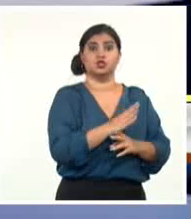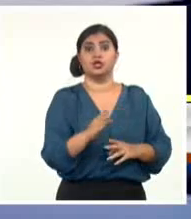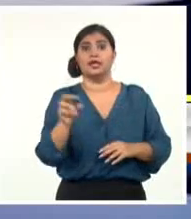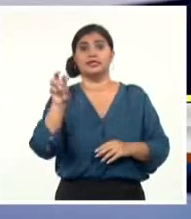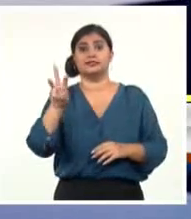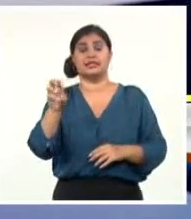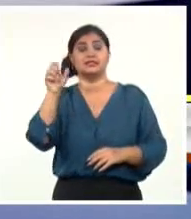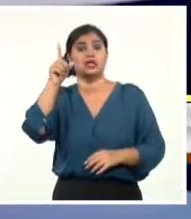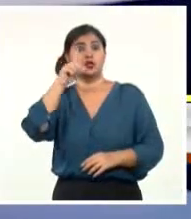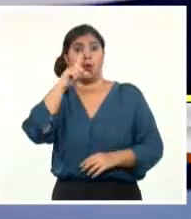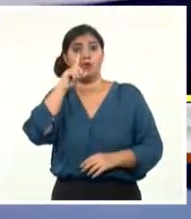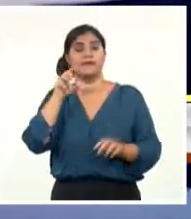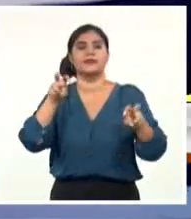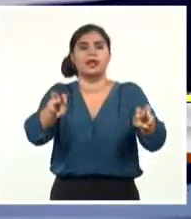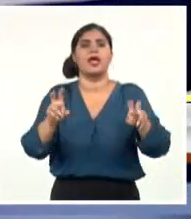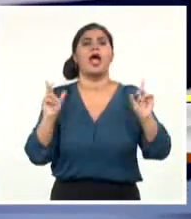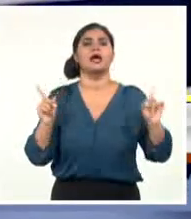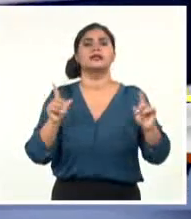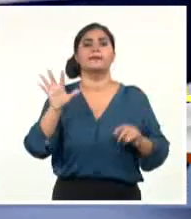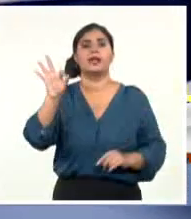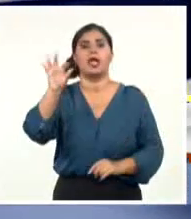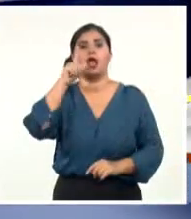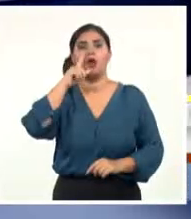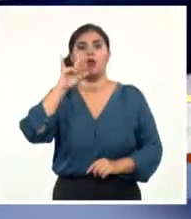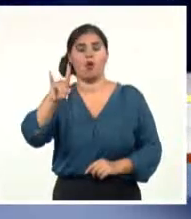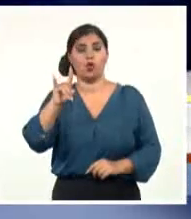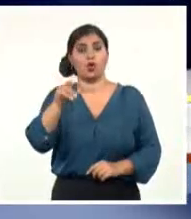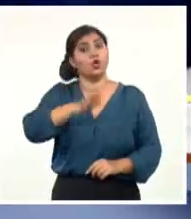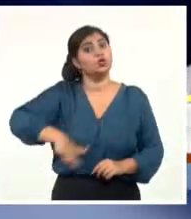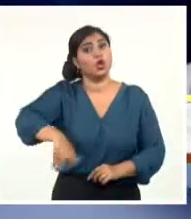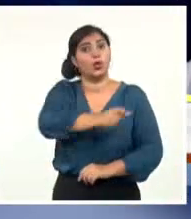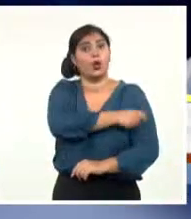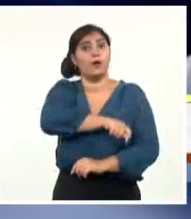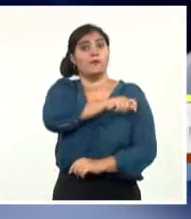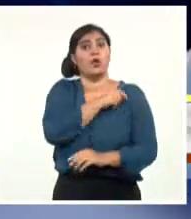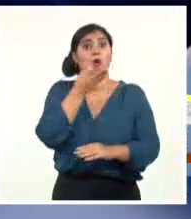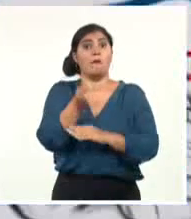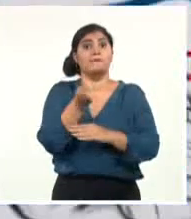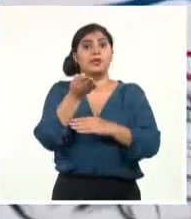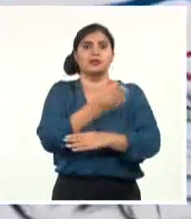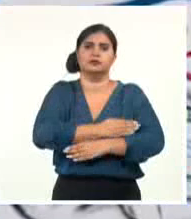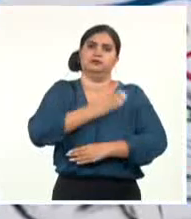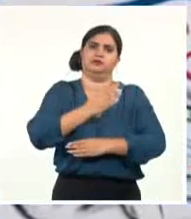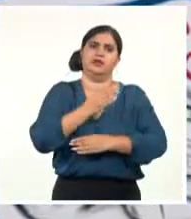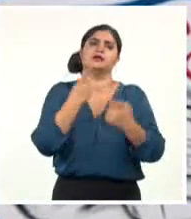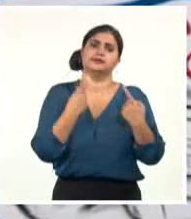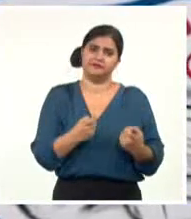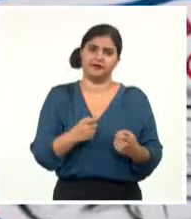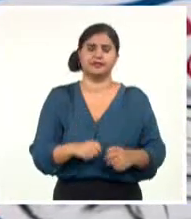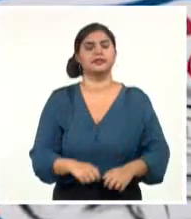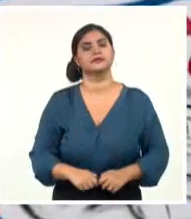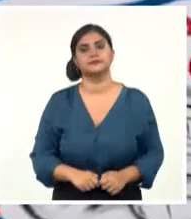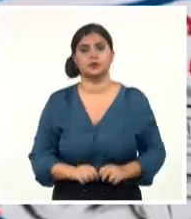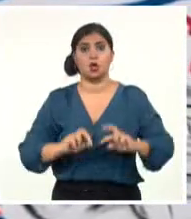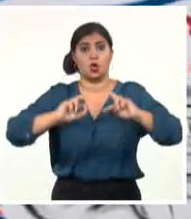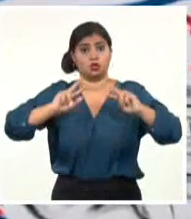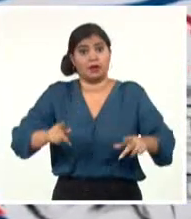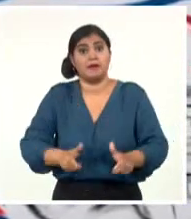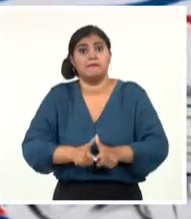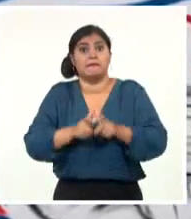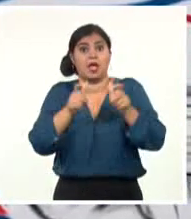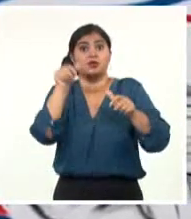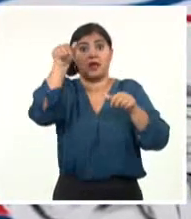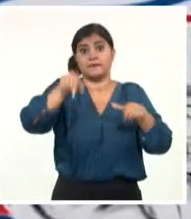sobre la necesidad de poner fin al cerco unilateral de Washington. Será la trigésima votación consecutiva en la que la